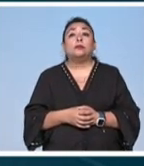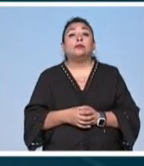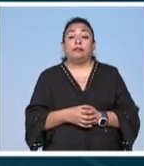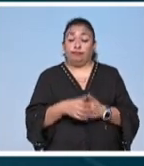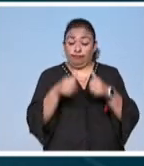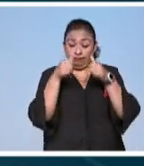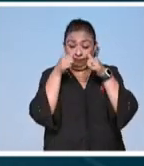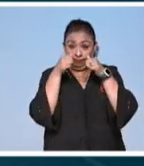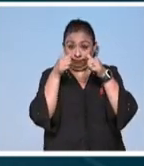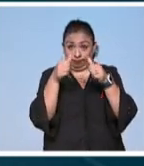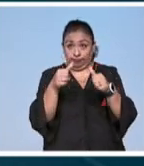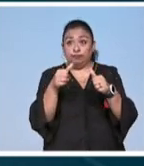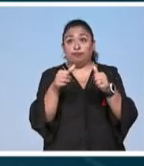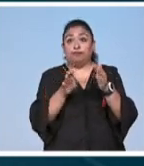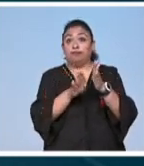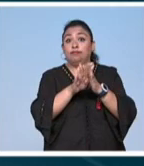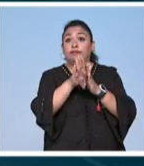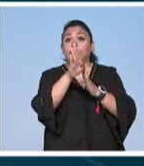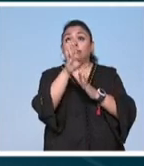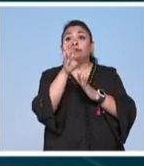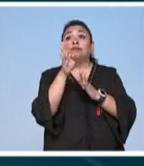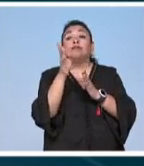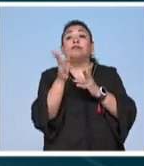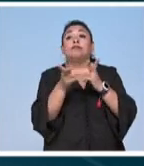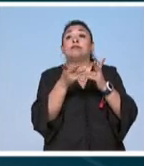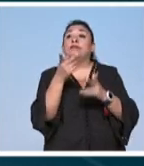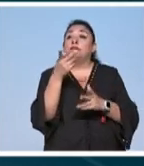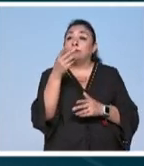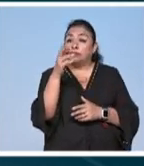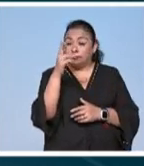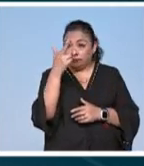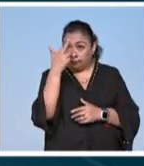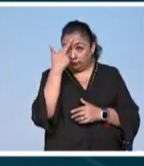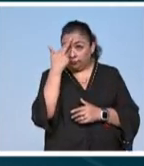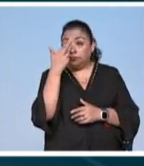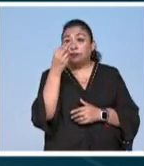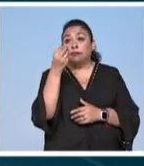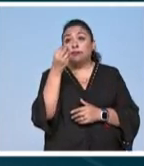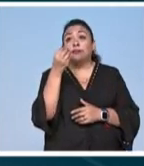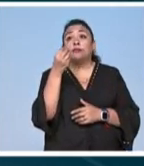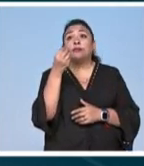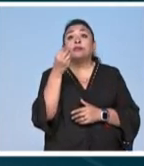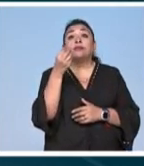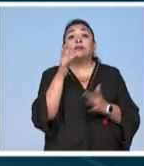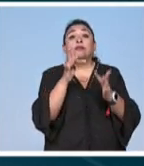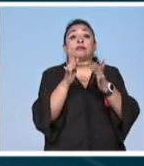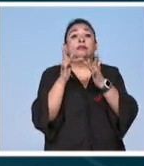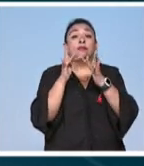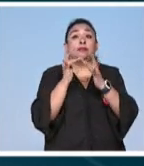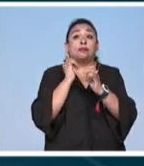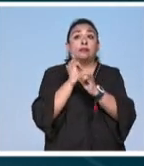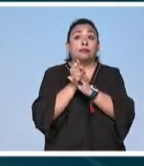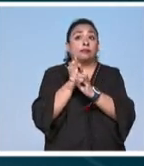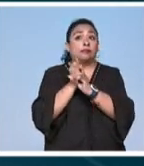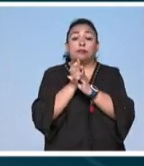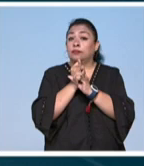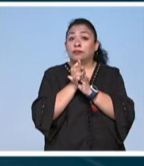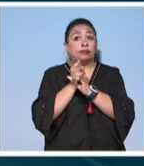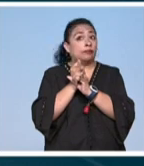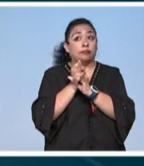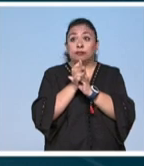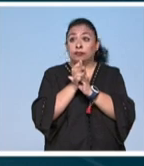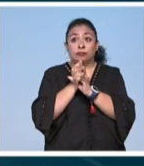atención aunque van a la alza las consultas no olvidemos por favor no pierdan de vista que la red la internet no